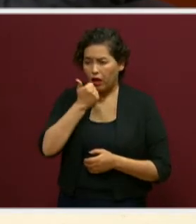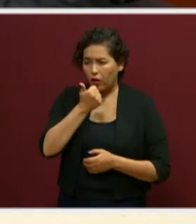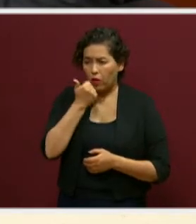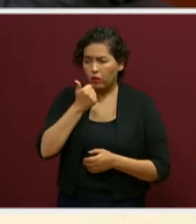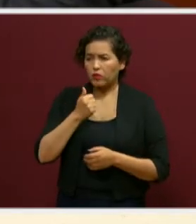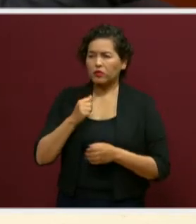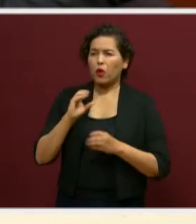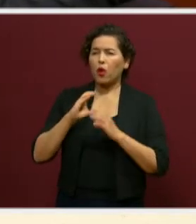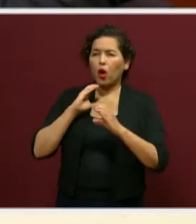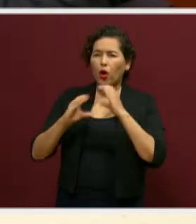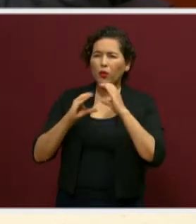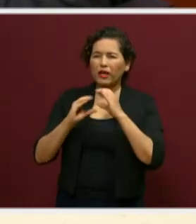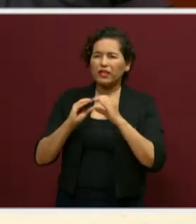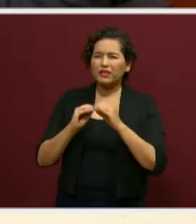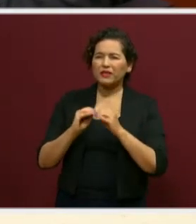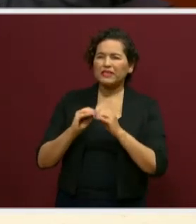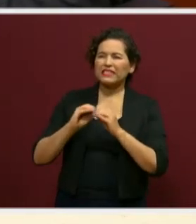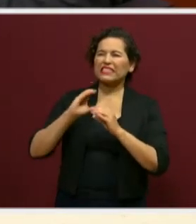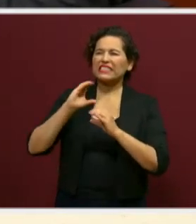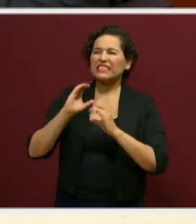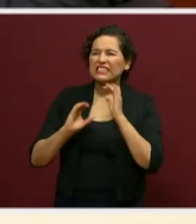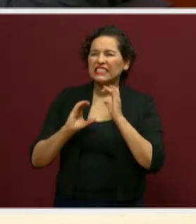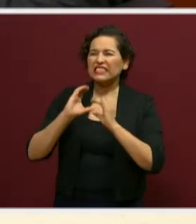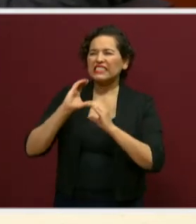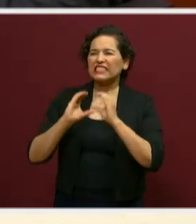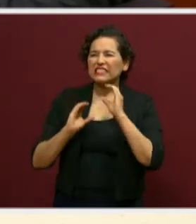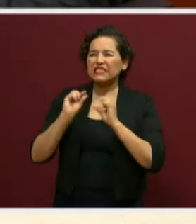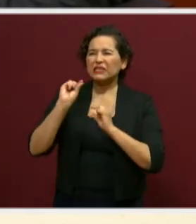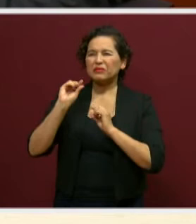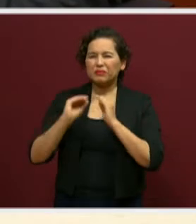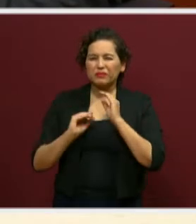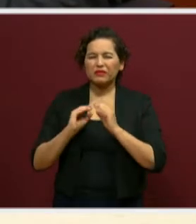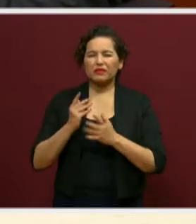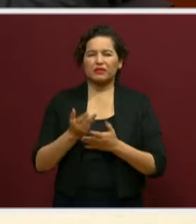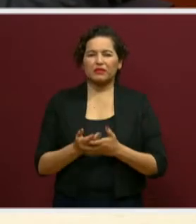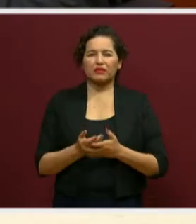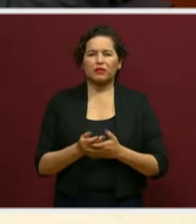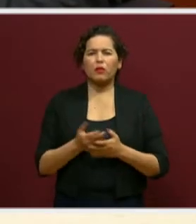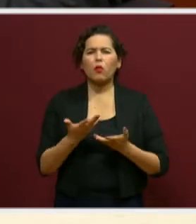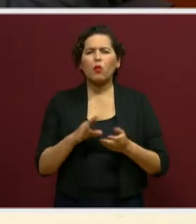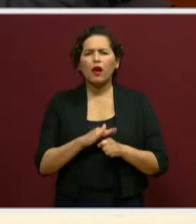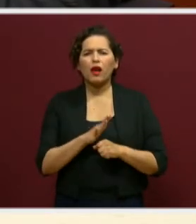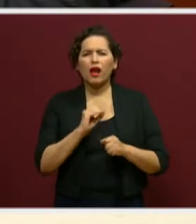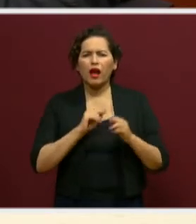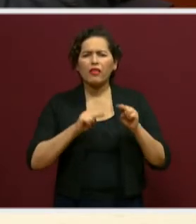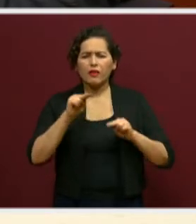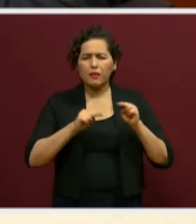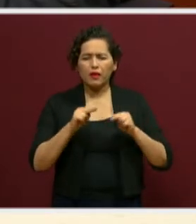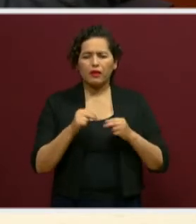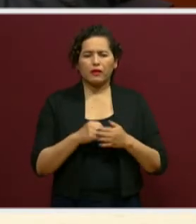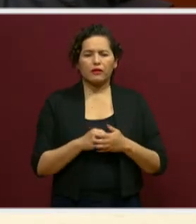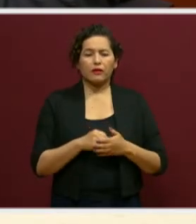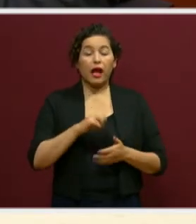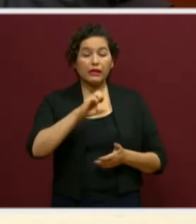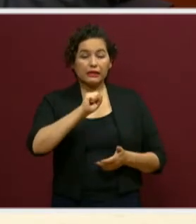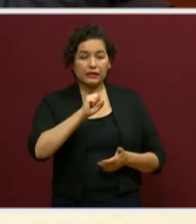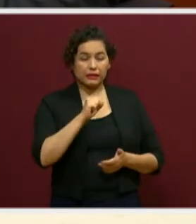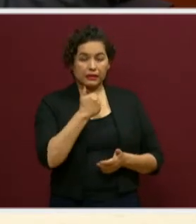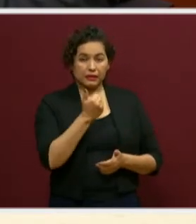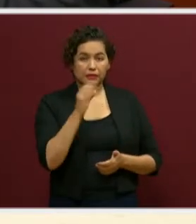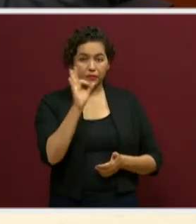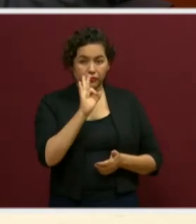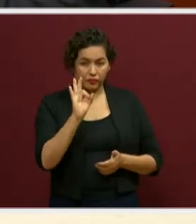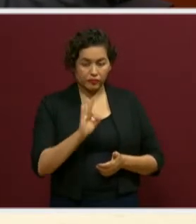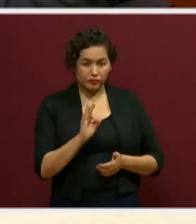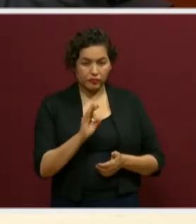Bueno, dice aquí que los colectivos docentes consideraron que el 66% de ellos, que los